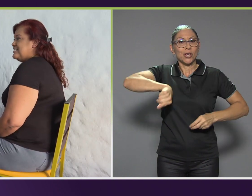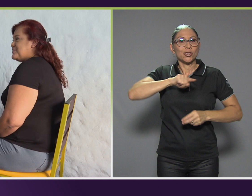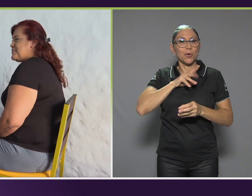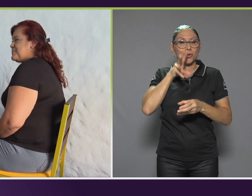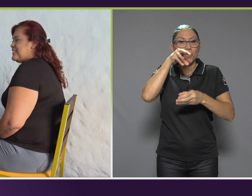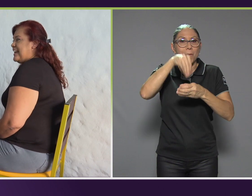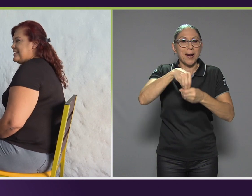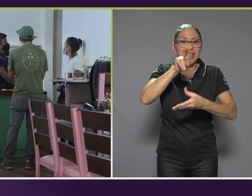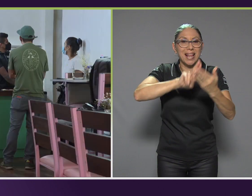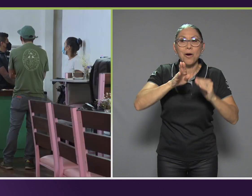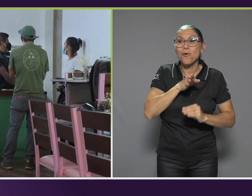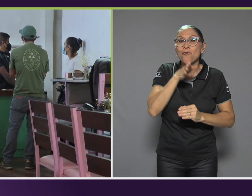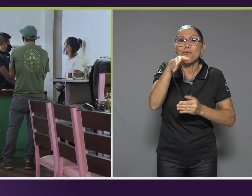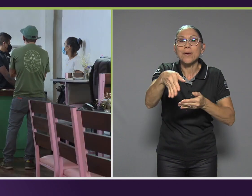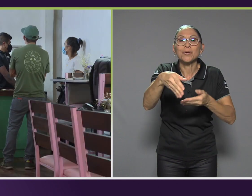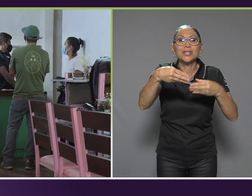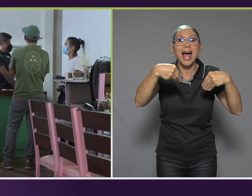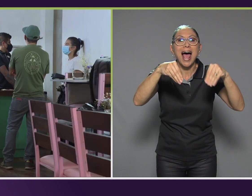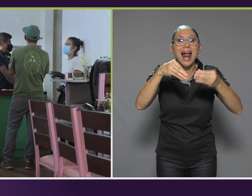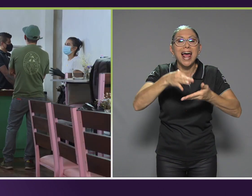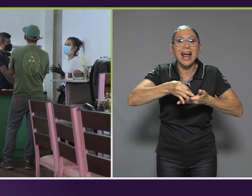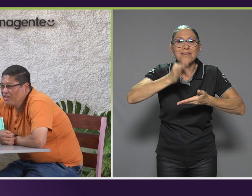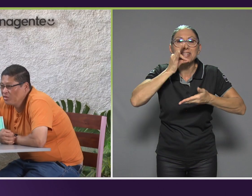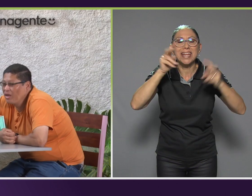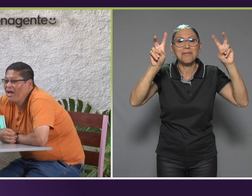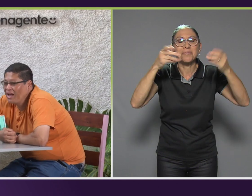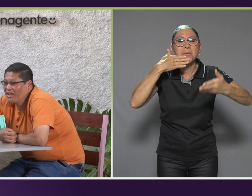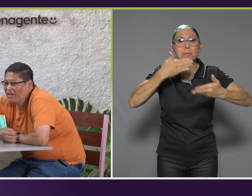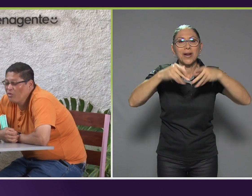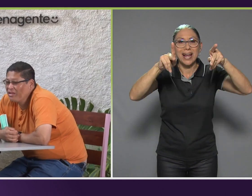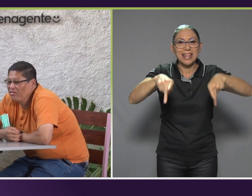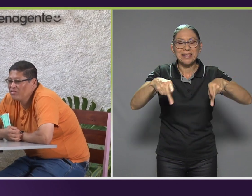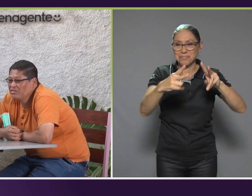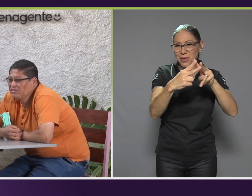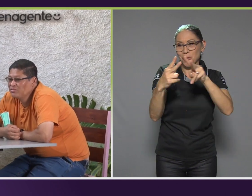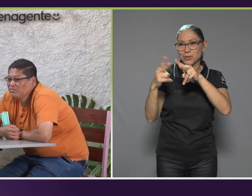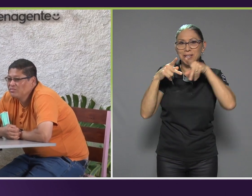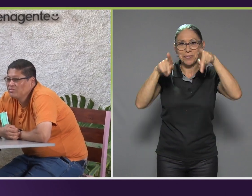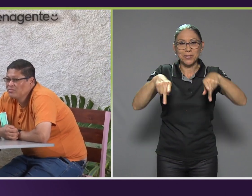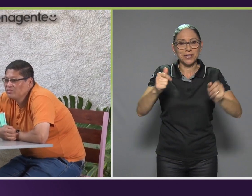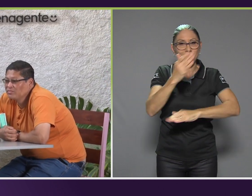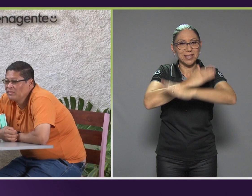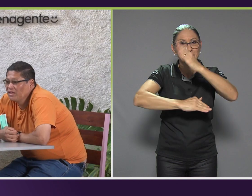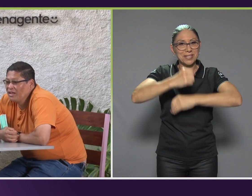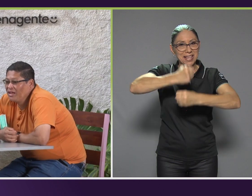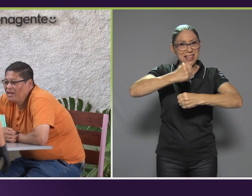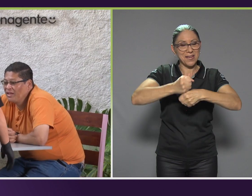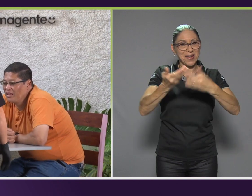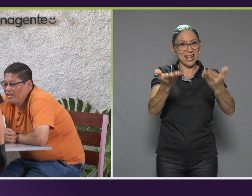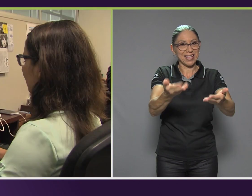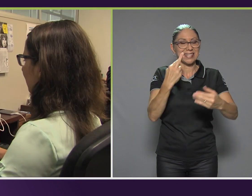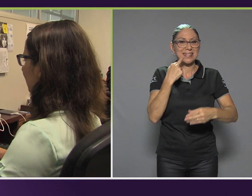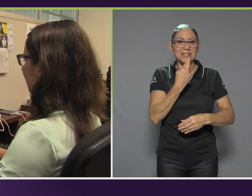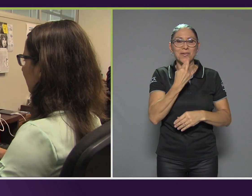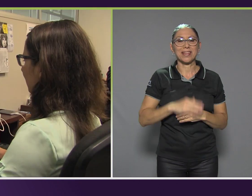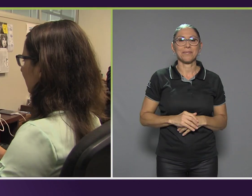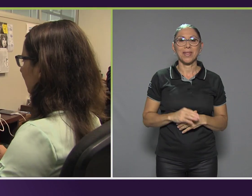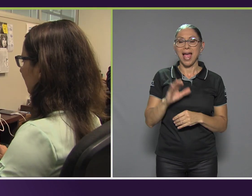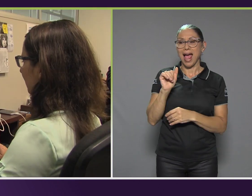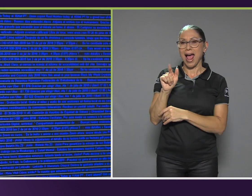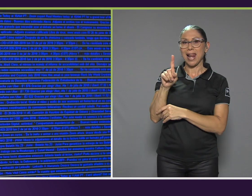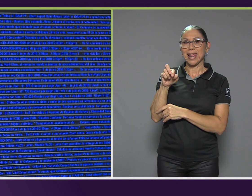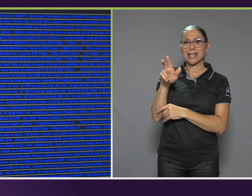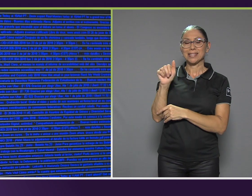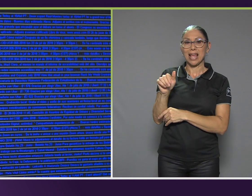cafetería Buenagente, para conocer a las personas con discapacidad que trabajan en este restaurante. Alexa Torres,